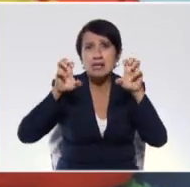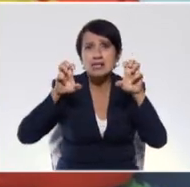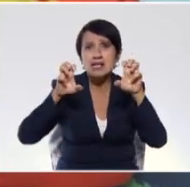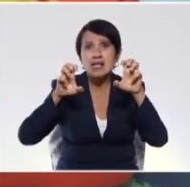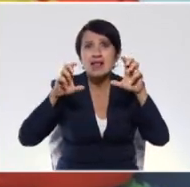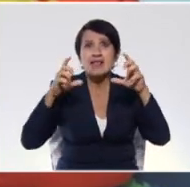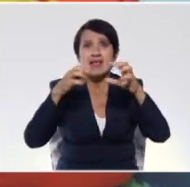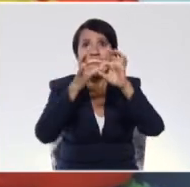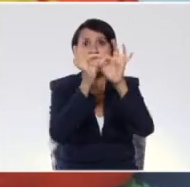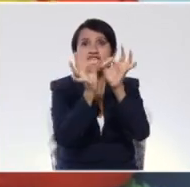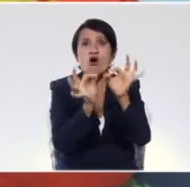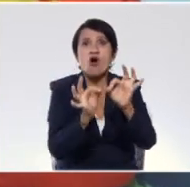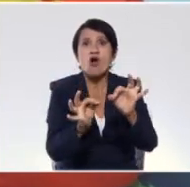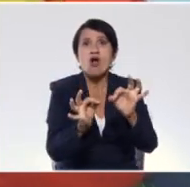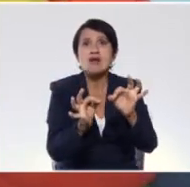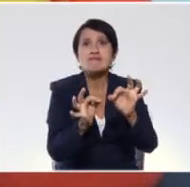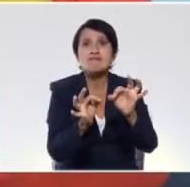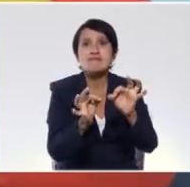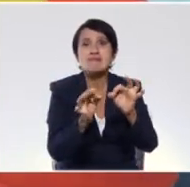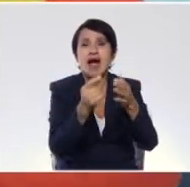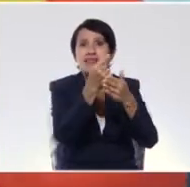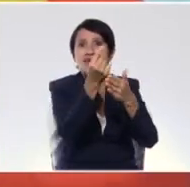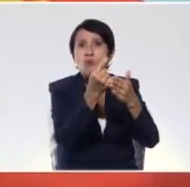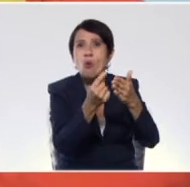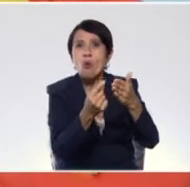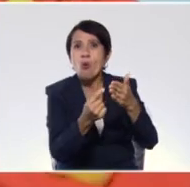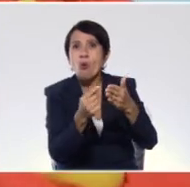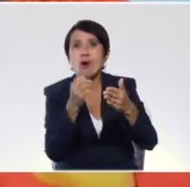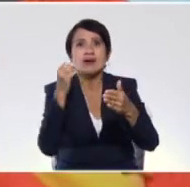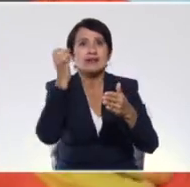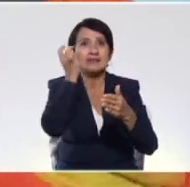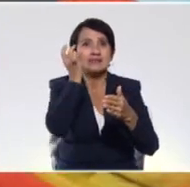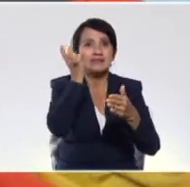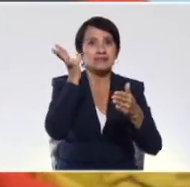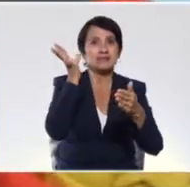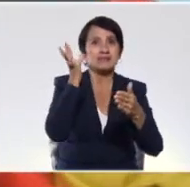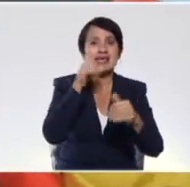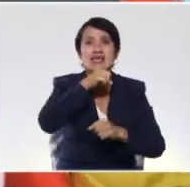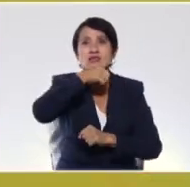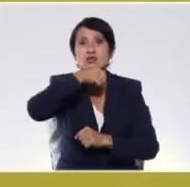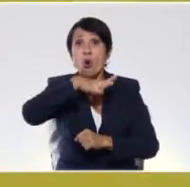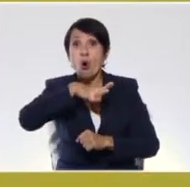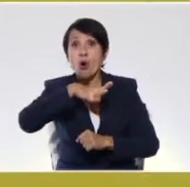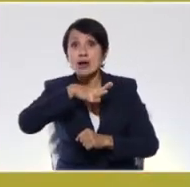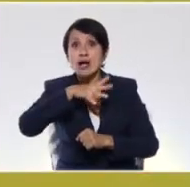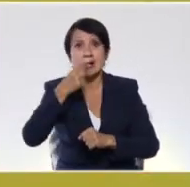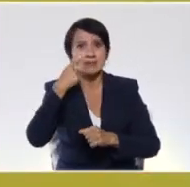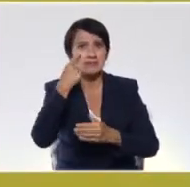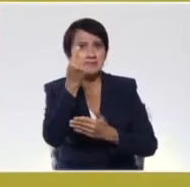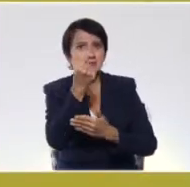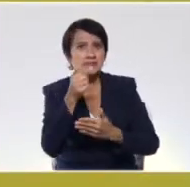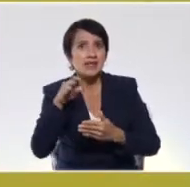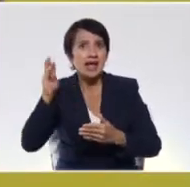imágenes porque no realizas una historia. En este caso, una serpiente.